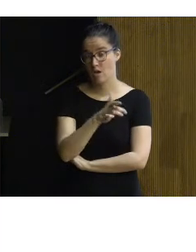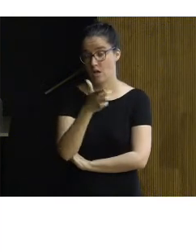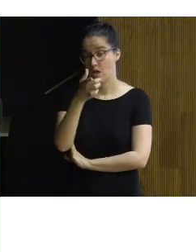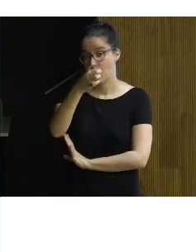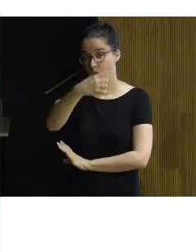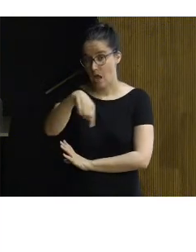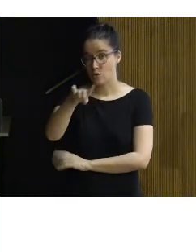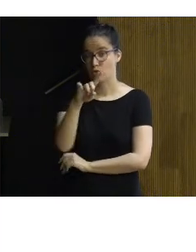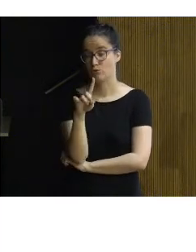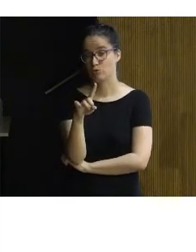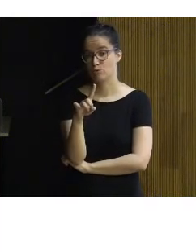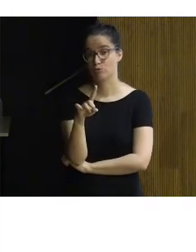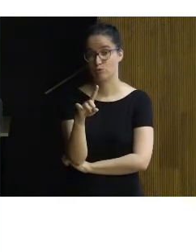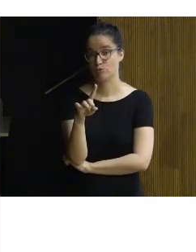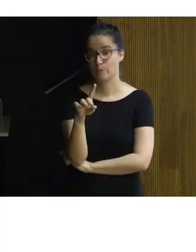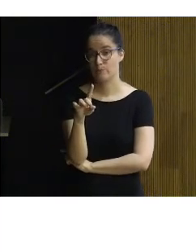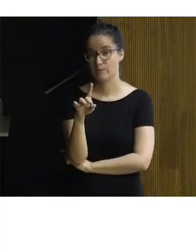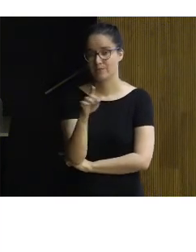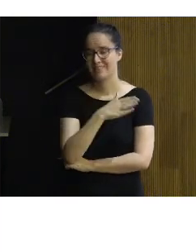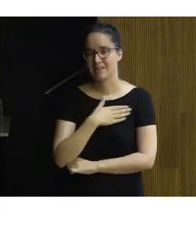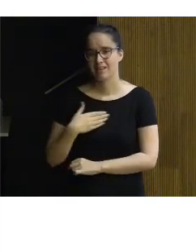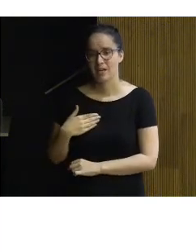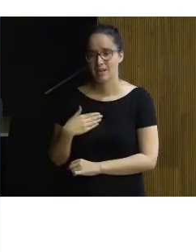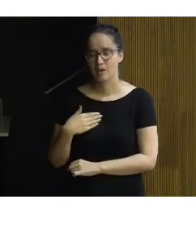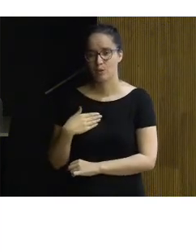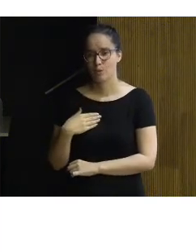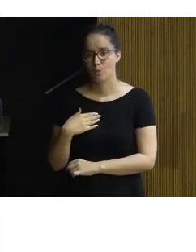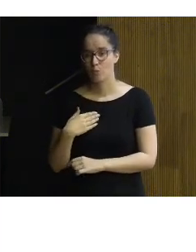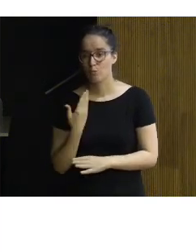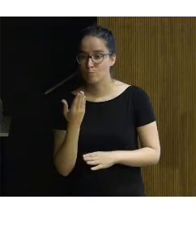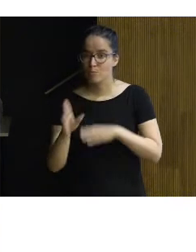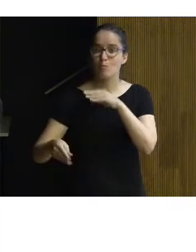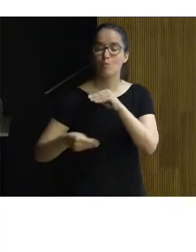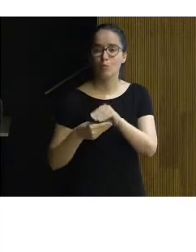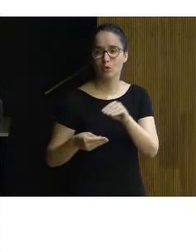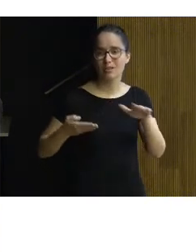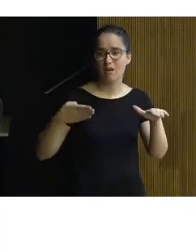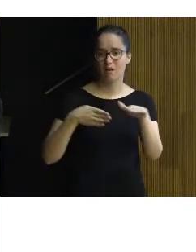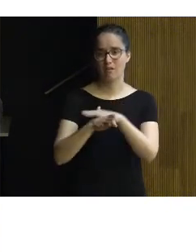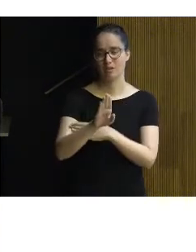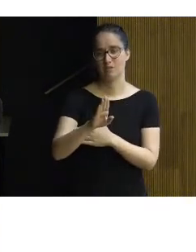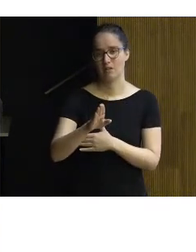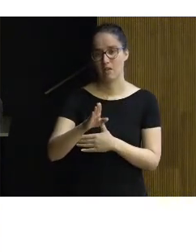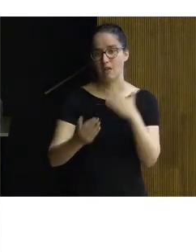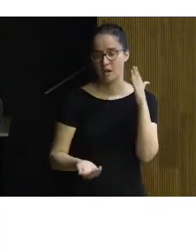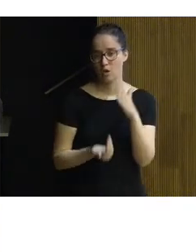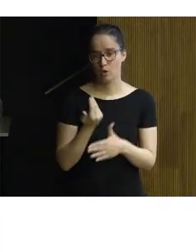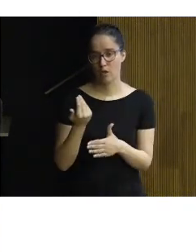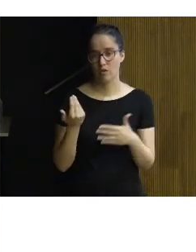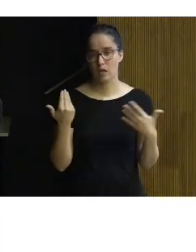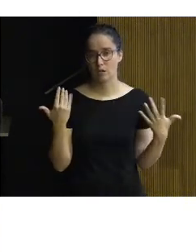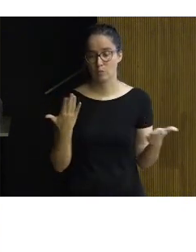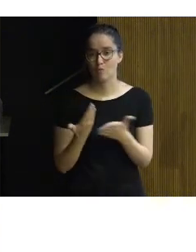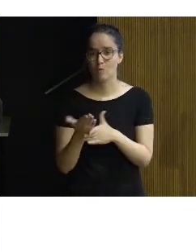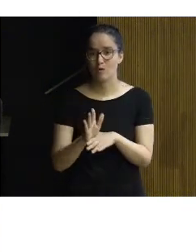dando un querían dar un plus de accesibilidad en la propia jornada y entonces lo